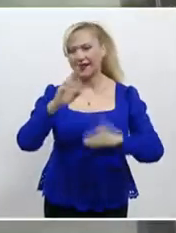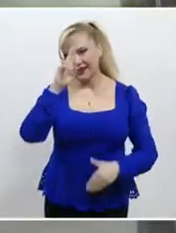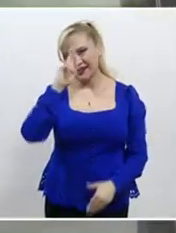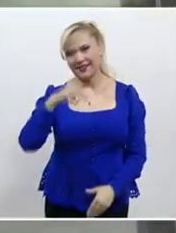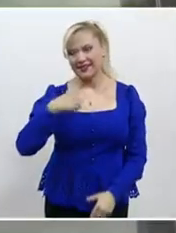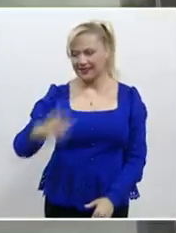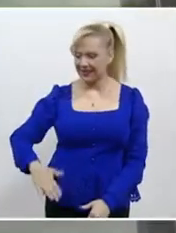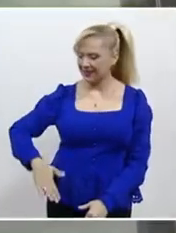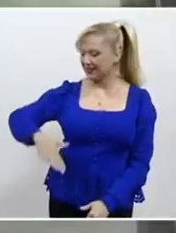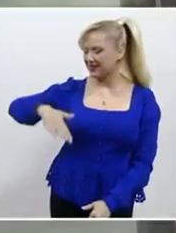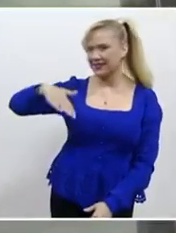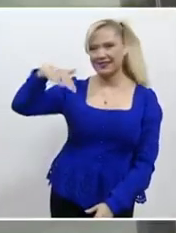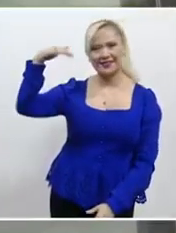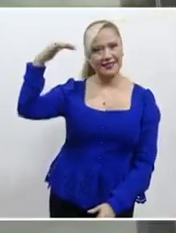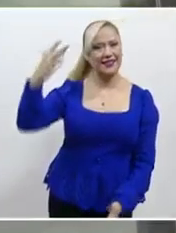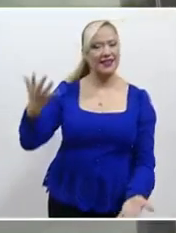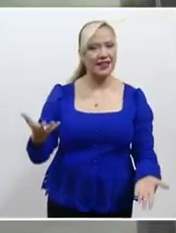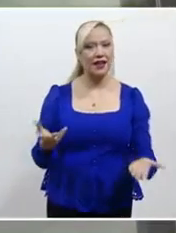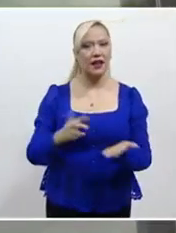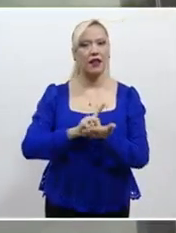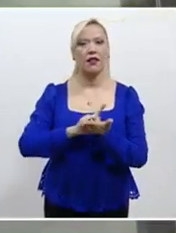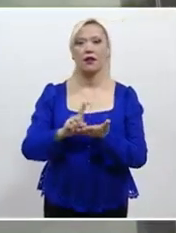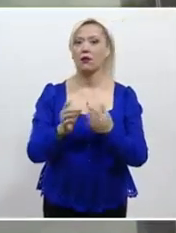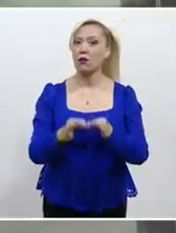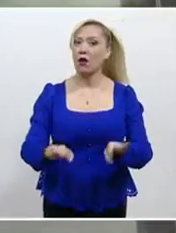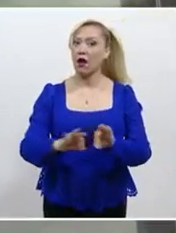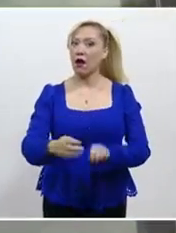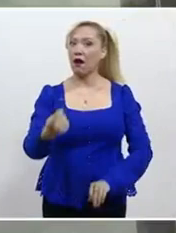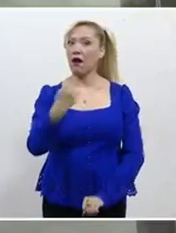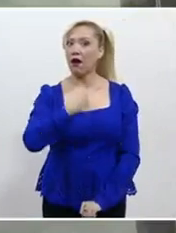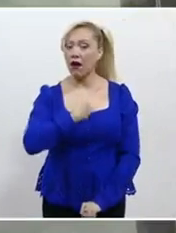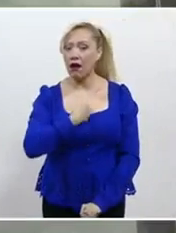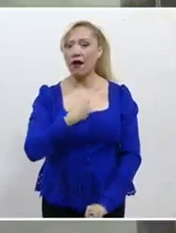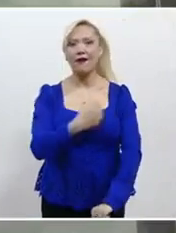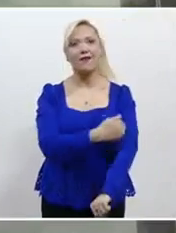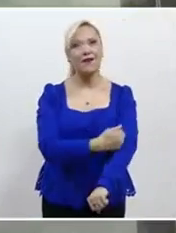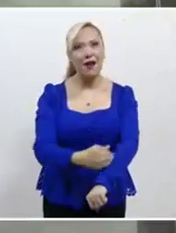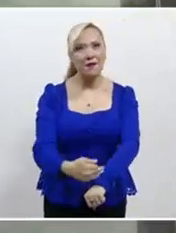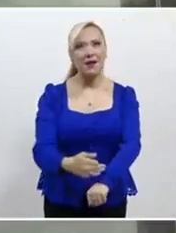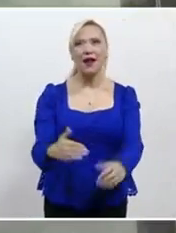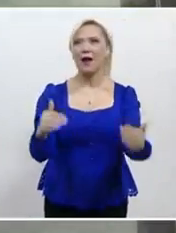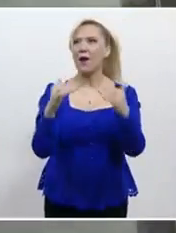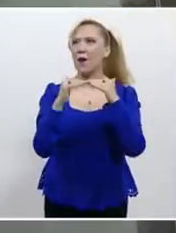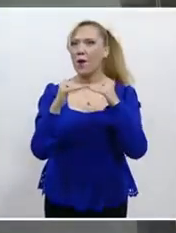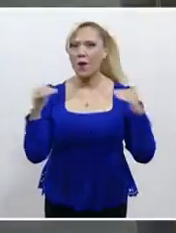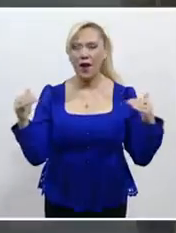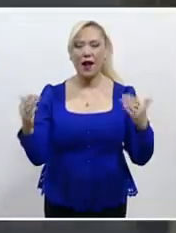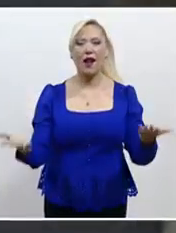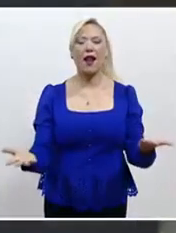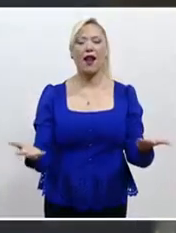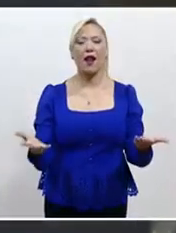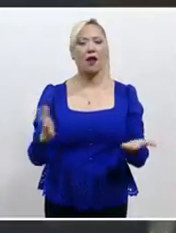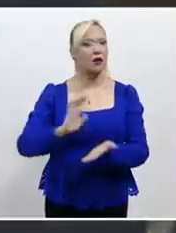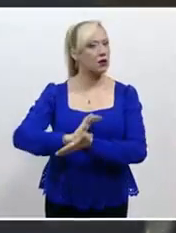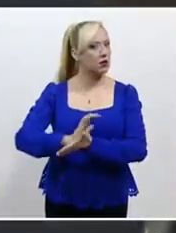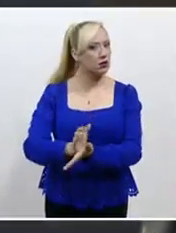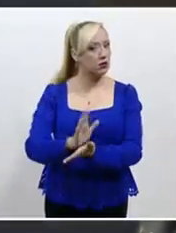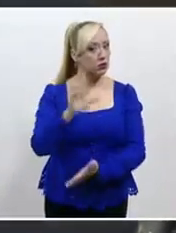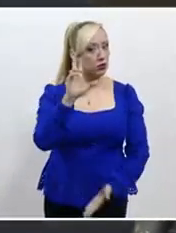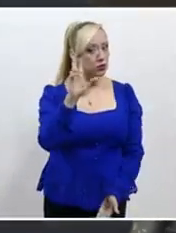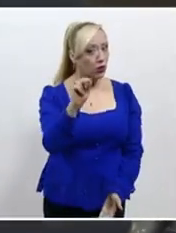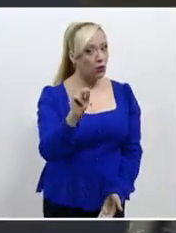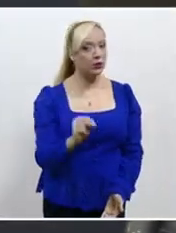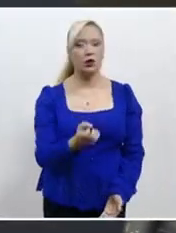desarrollo, derecho de prioridad a la identidad, a vivir en familia, a la igualdad sustantiva, a la no discriminación,